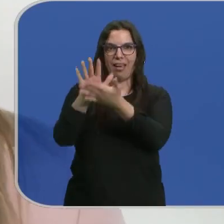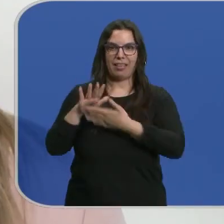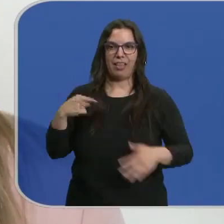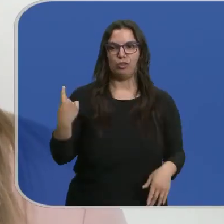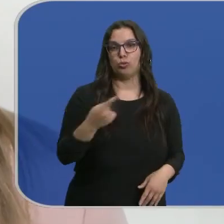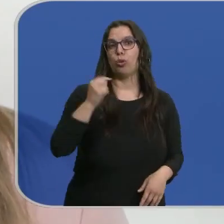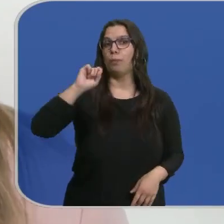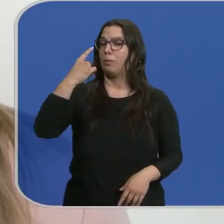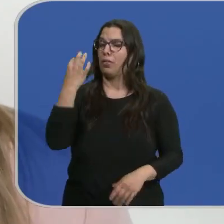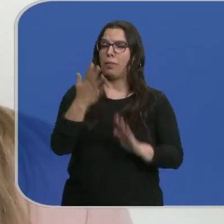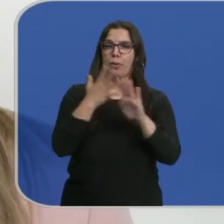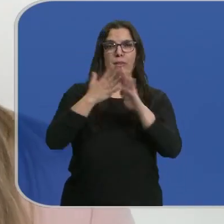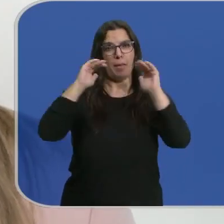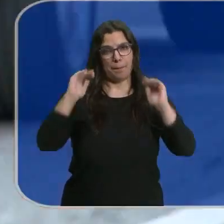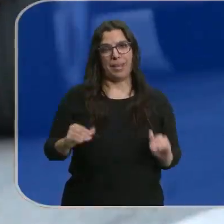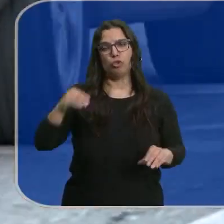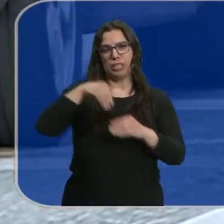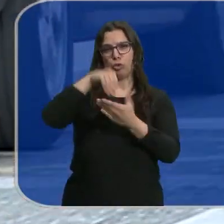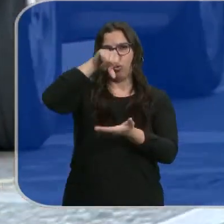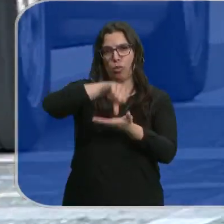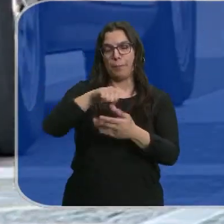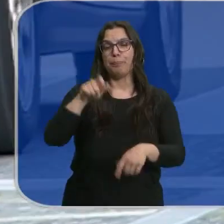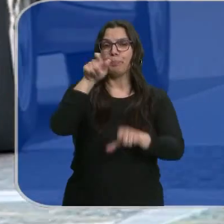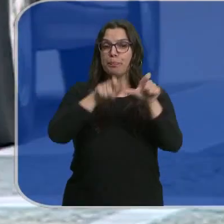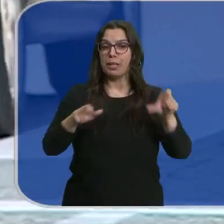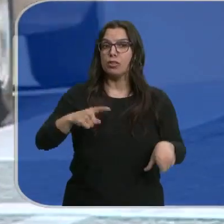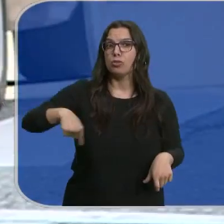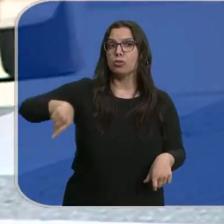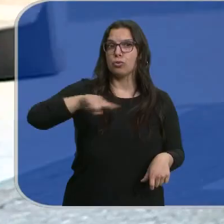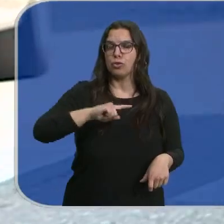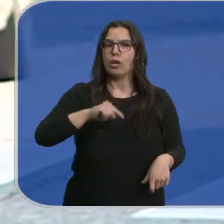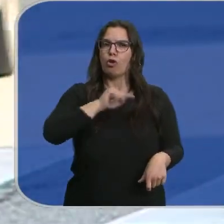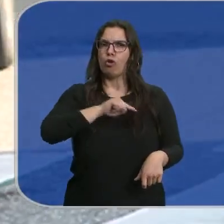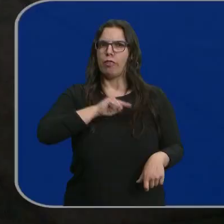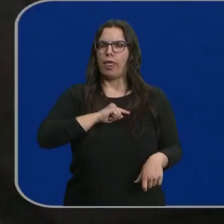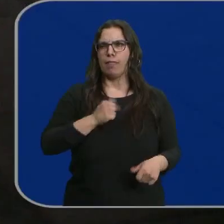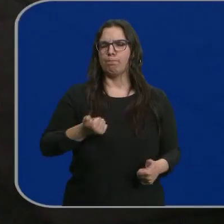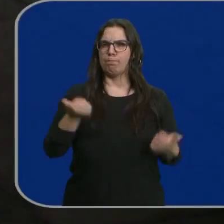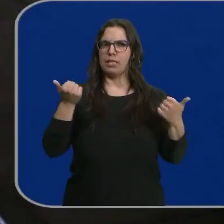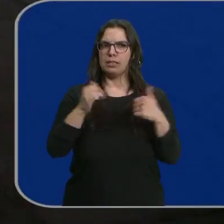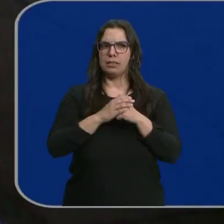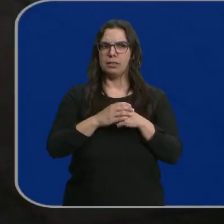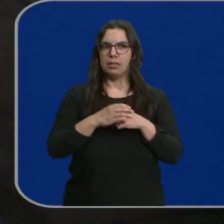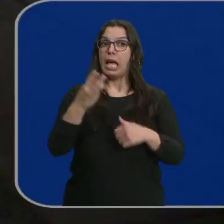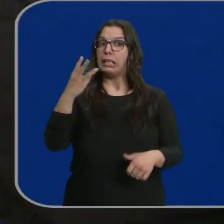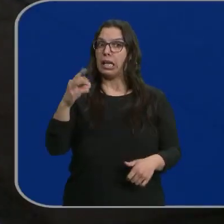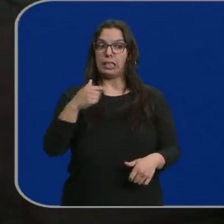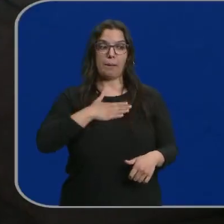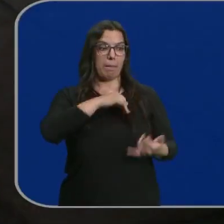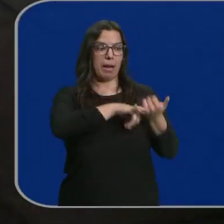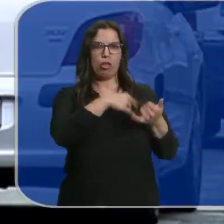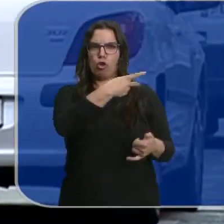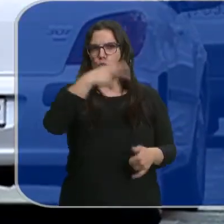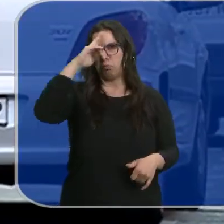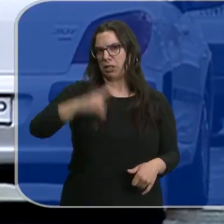primero es reducir la velocidad en las ciudades. Los ciudadanos cada vez están más concienciados. Lo de 30, yo voy con mi marido y